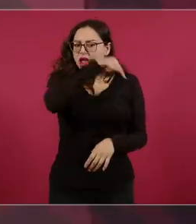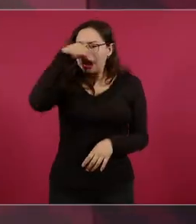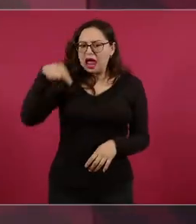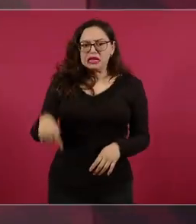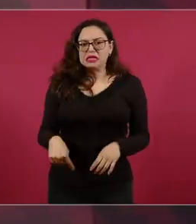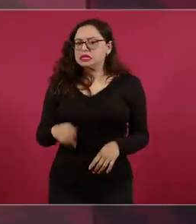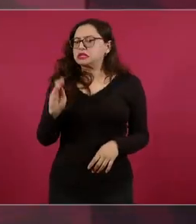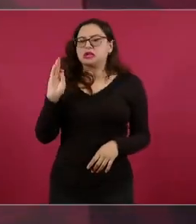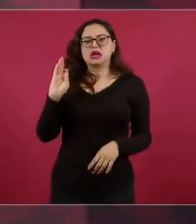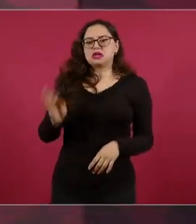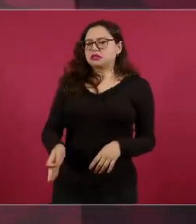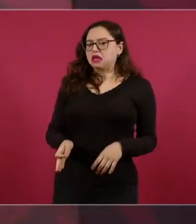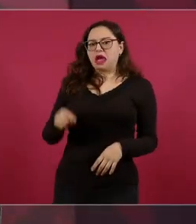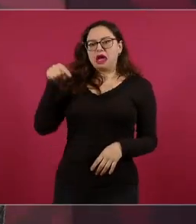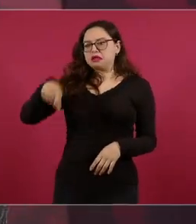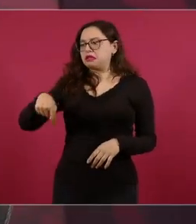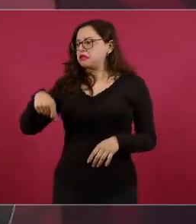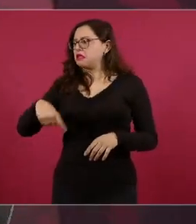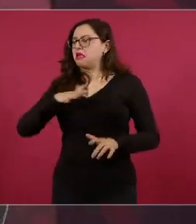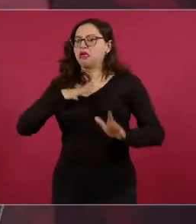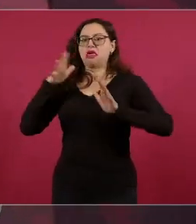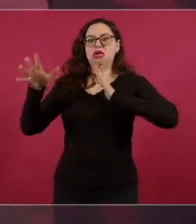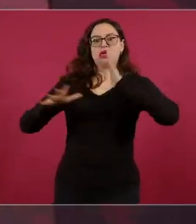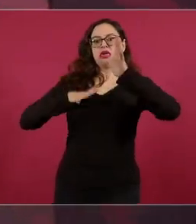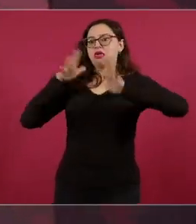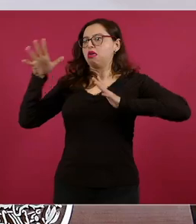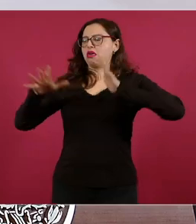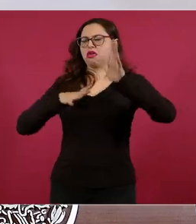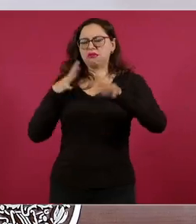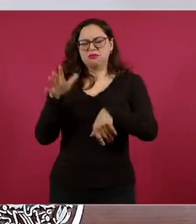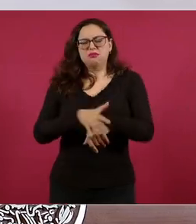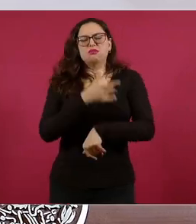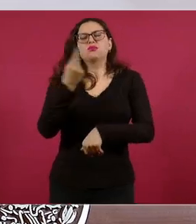que la mayoría de los articulistas